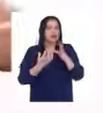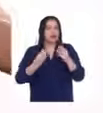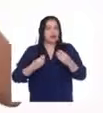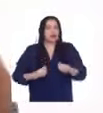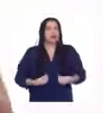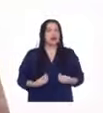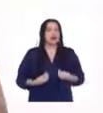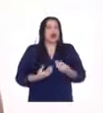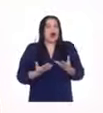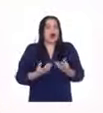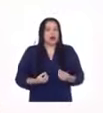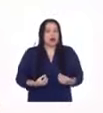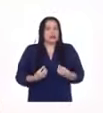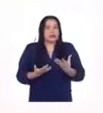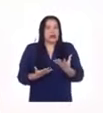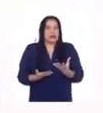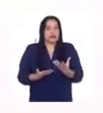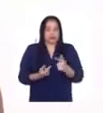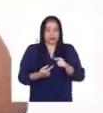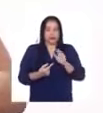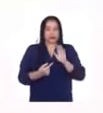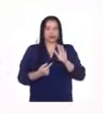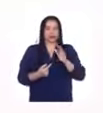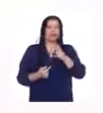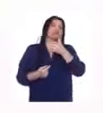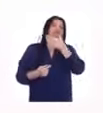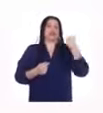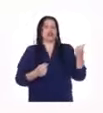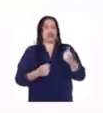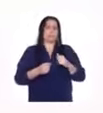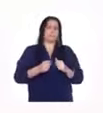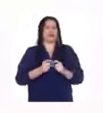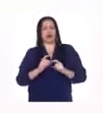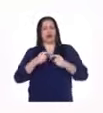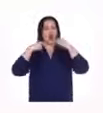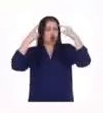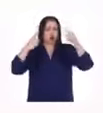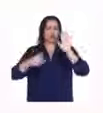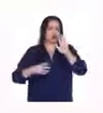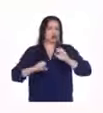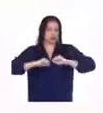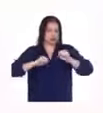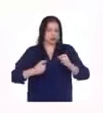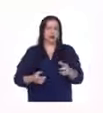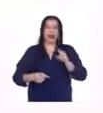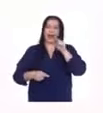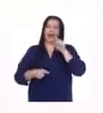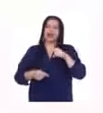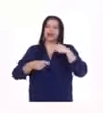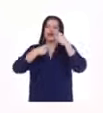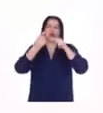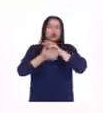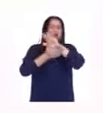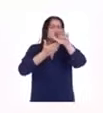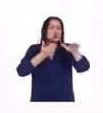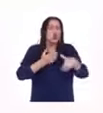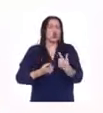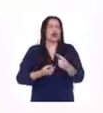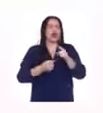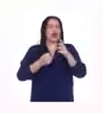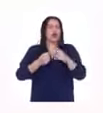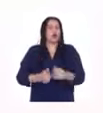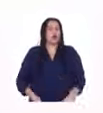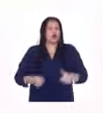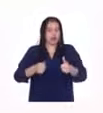para ser la mejor en lo que hace. Inés nos cuenta sobre cómo toda una vida de disciplina y sacrificios